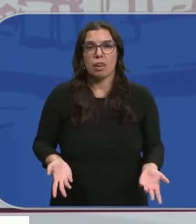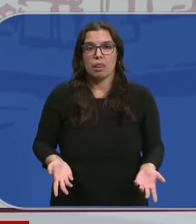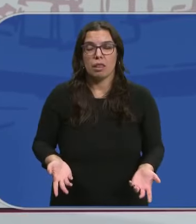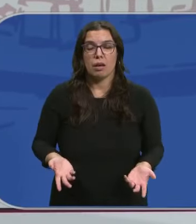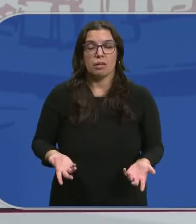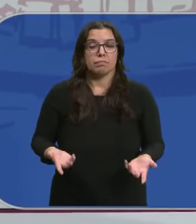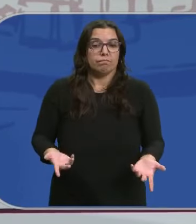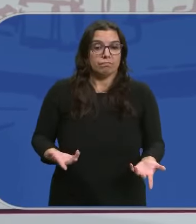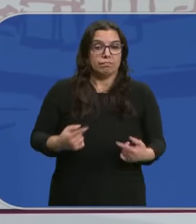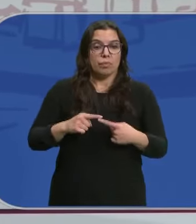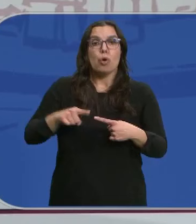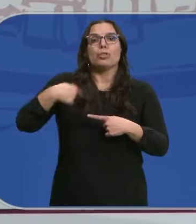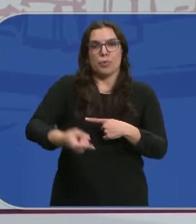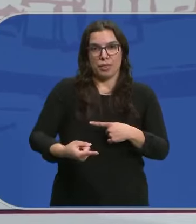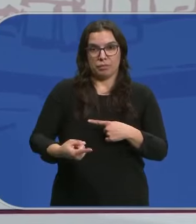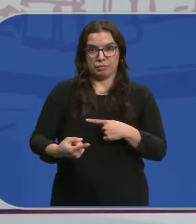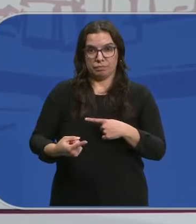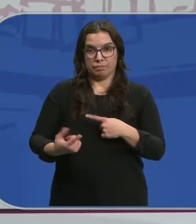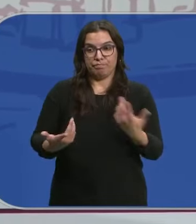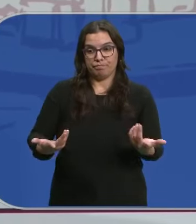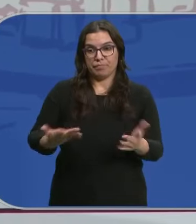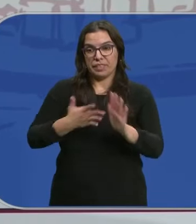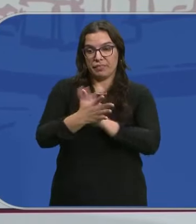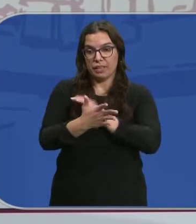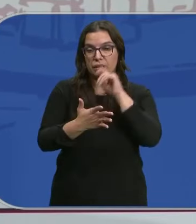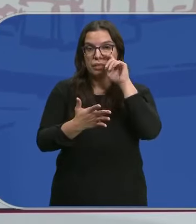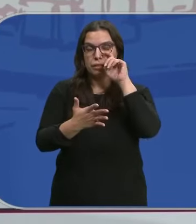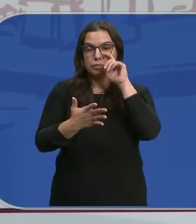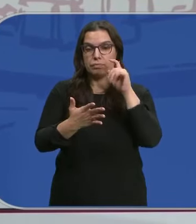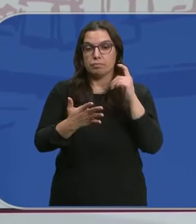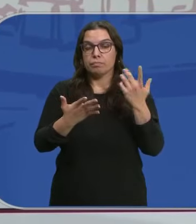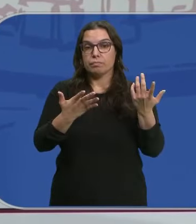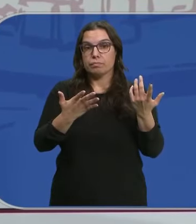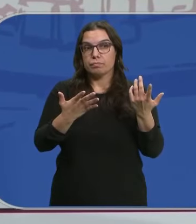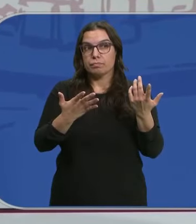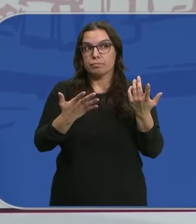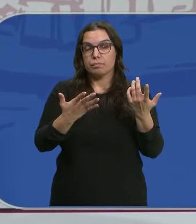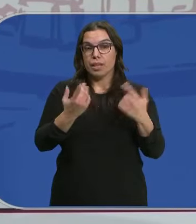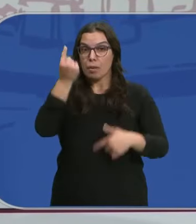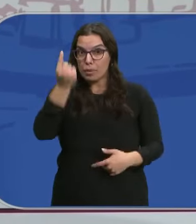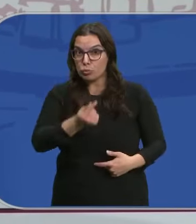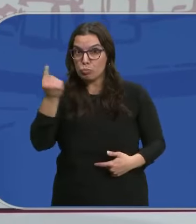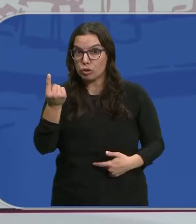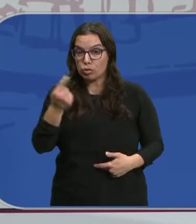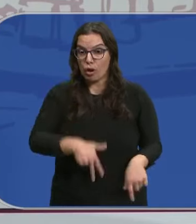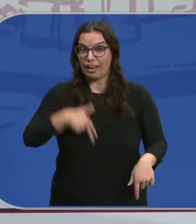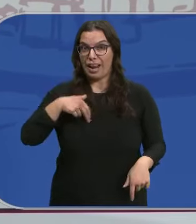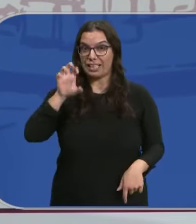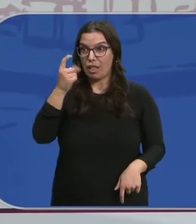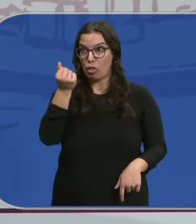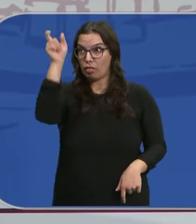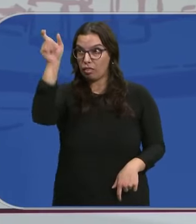aquello que va detrás de la amnistía Es decir, cuánto de los presupuestos generales del Estado